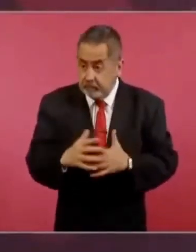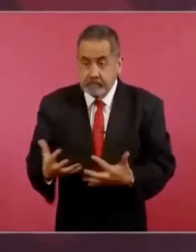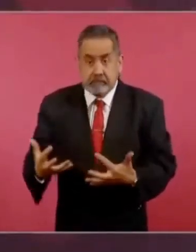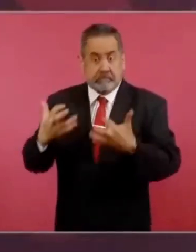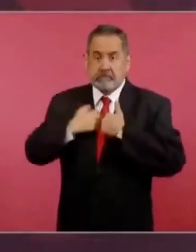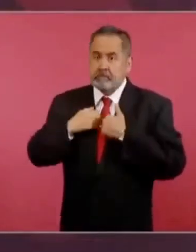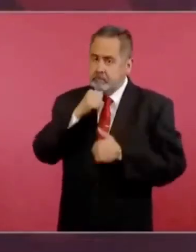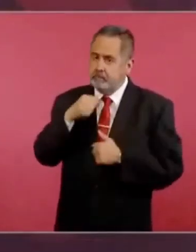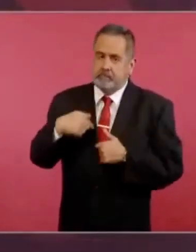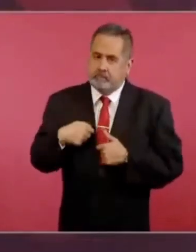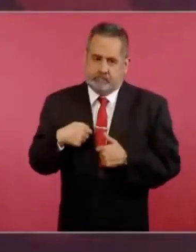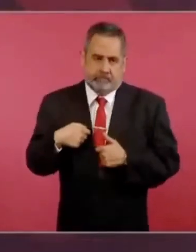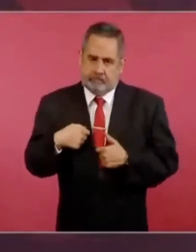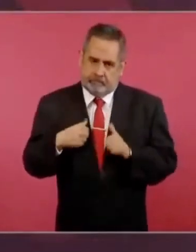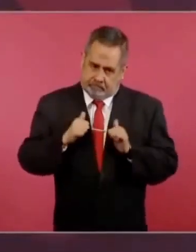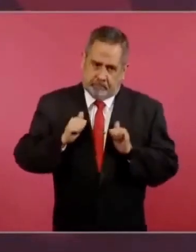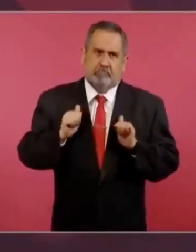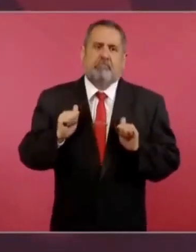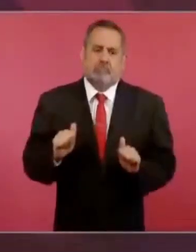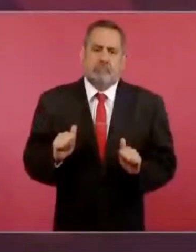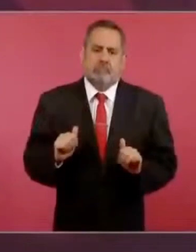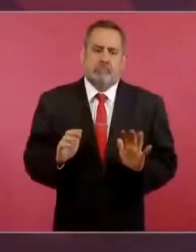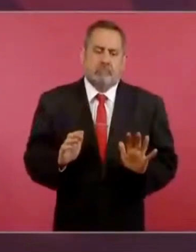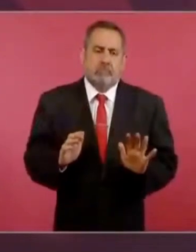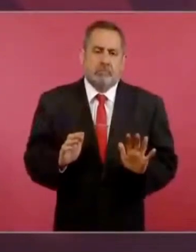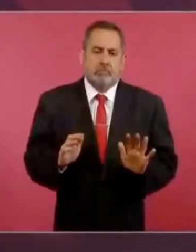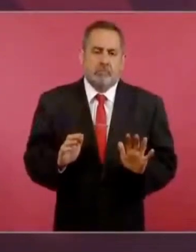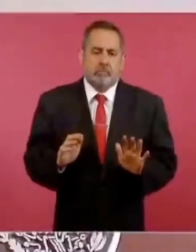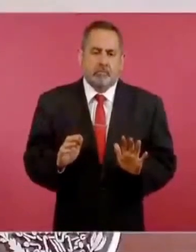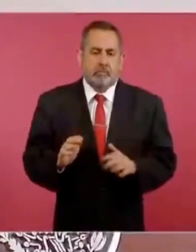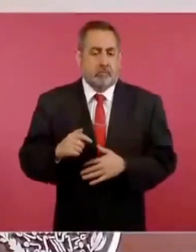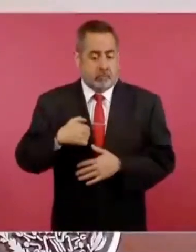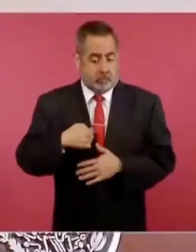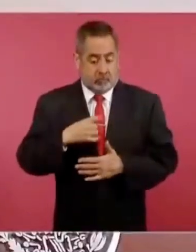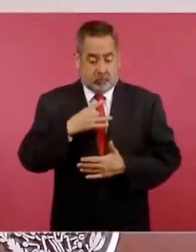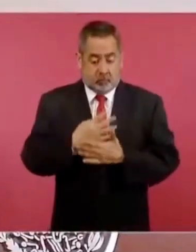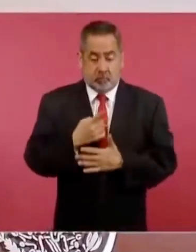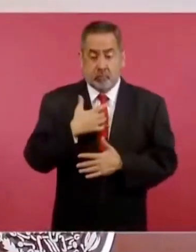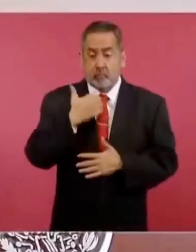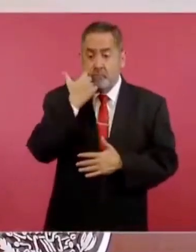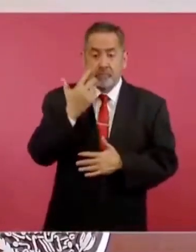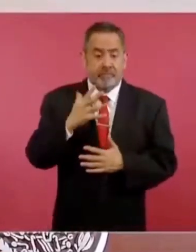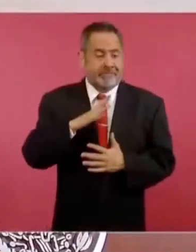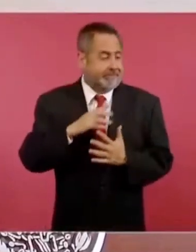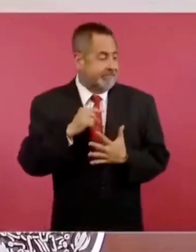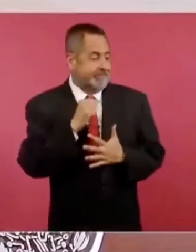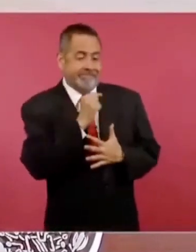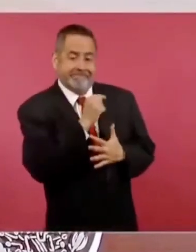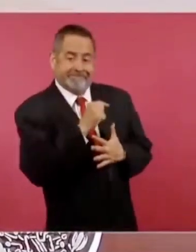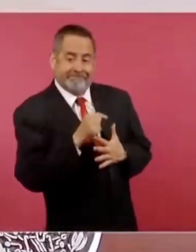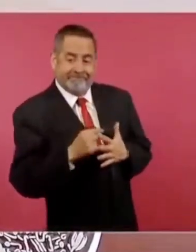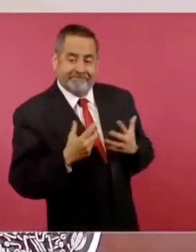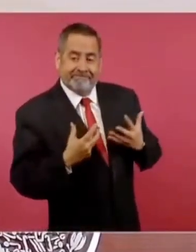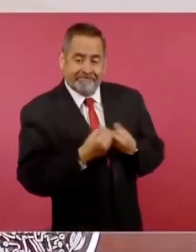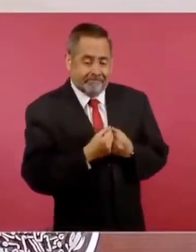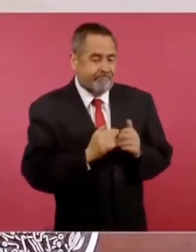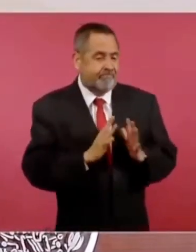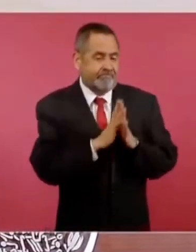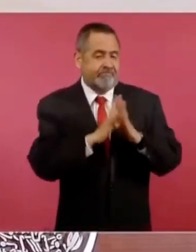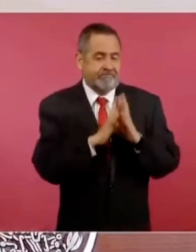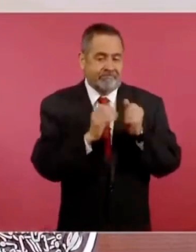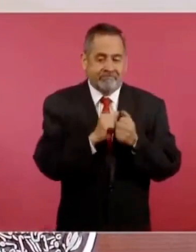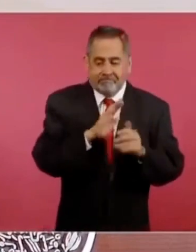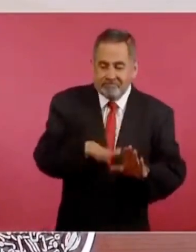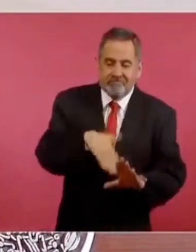No soy el único que tiene interés en este asunto, hay muchos que participamos,